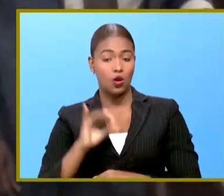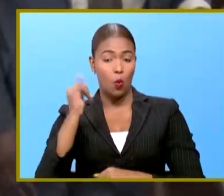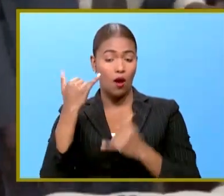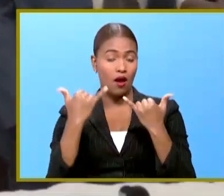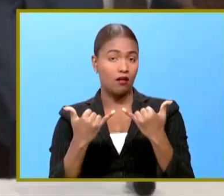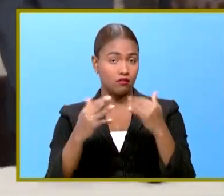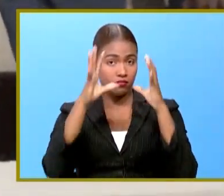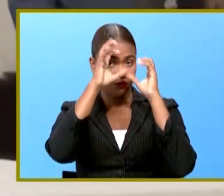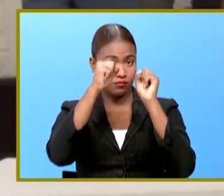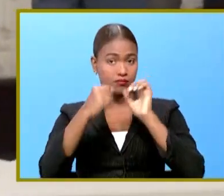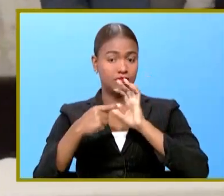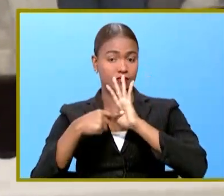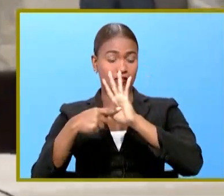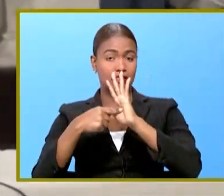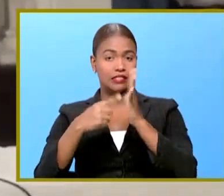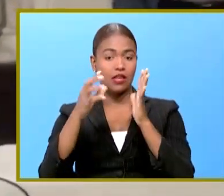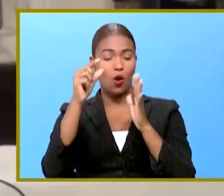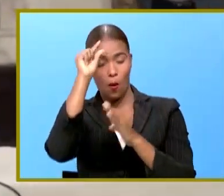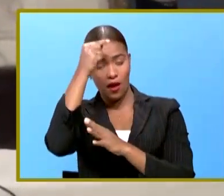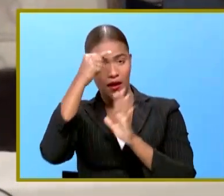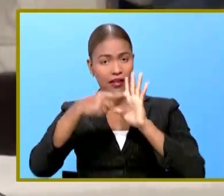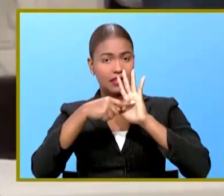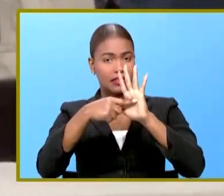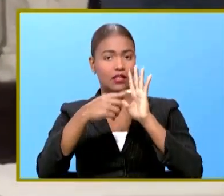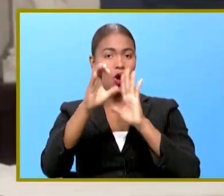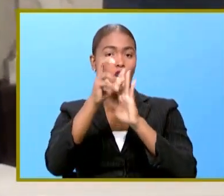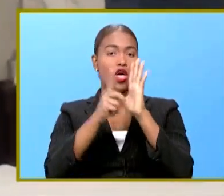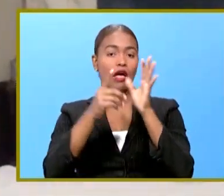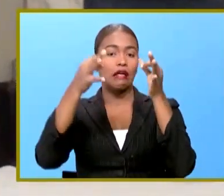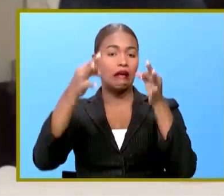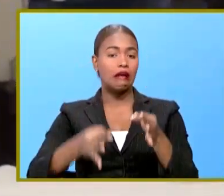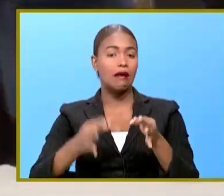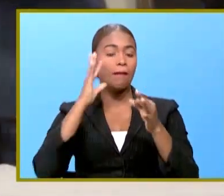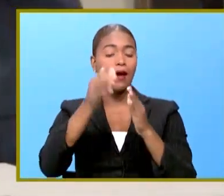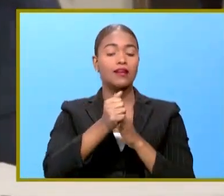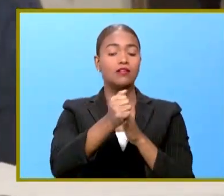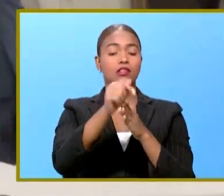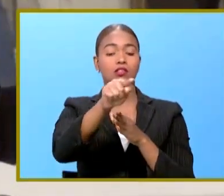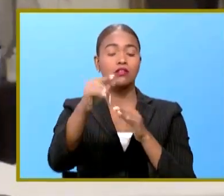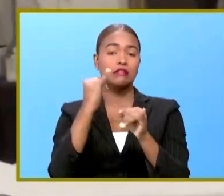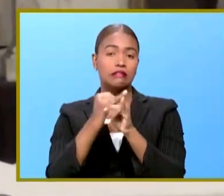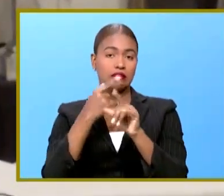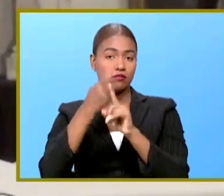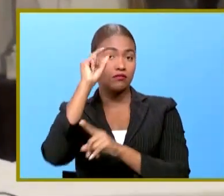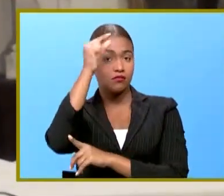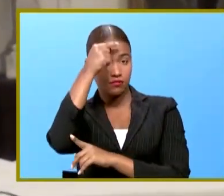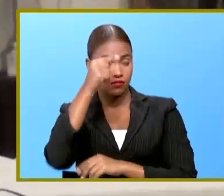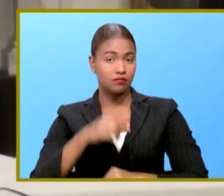gobierno presentó el código de ética que regirá las instituciones del Estado.